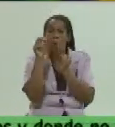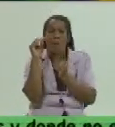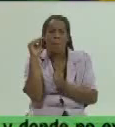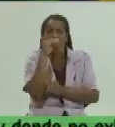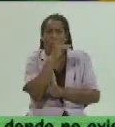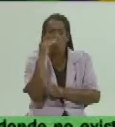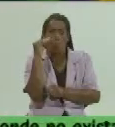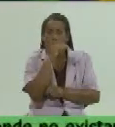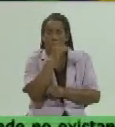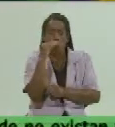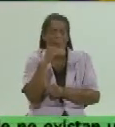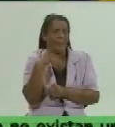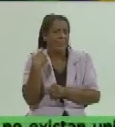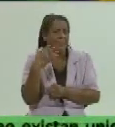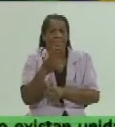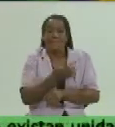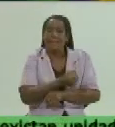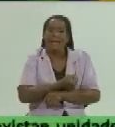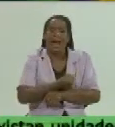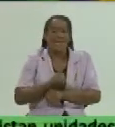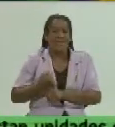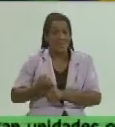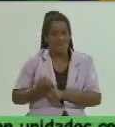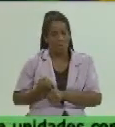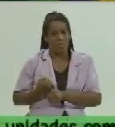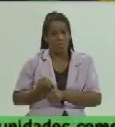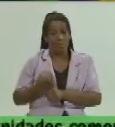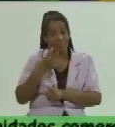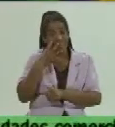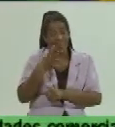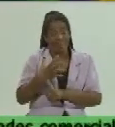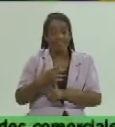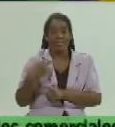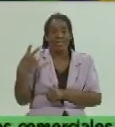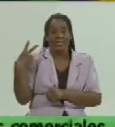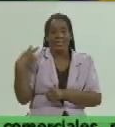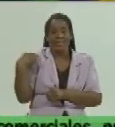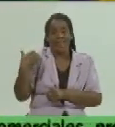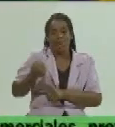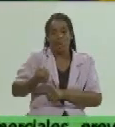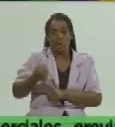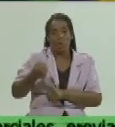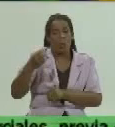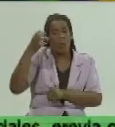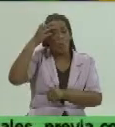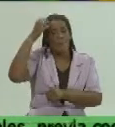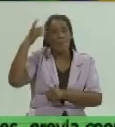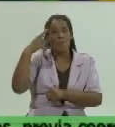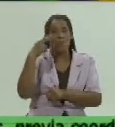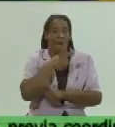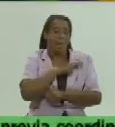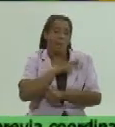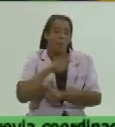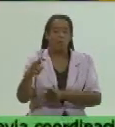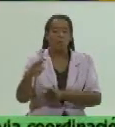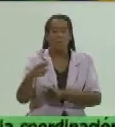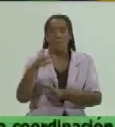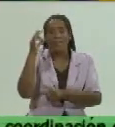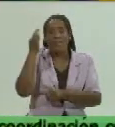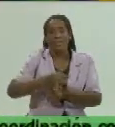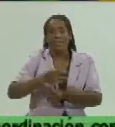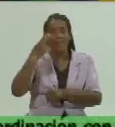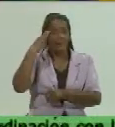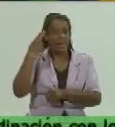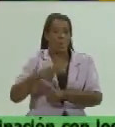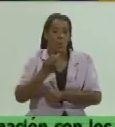importante sacrificio que hace la dirección de la revolución precisamente para garantizar lo más importante que es la salud del